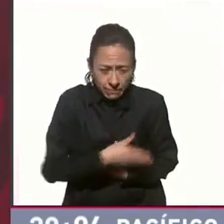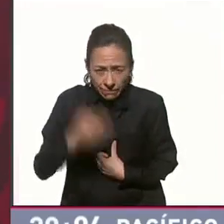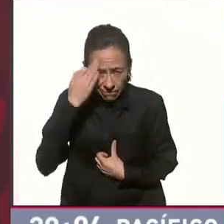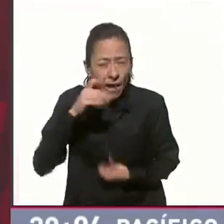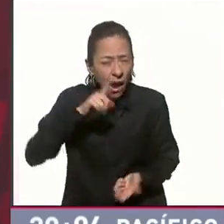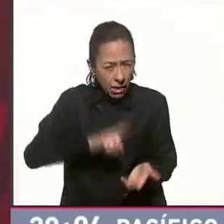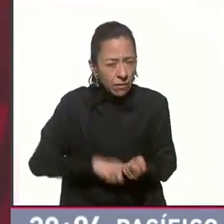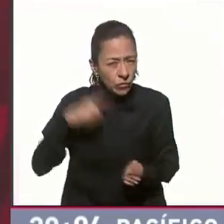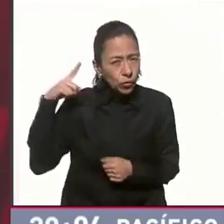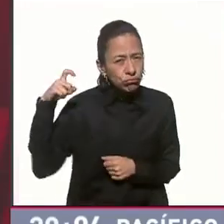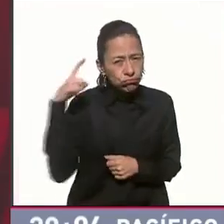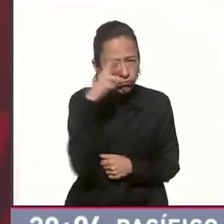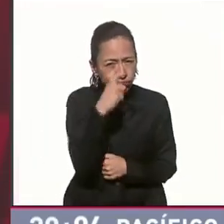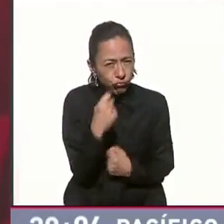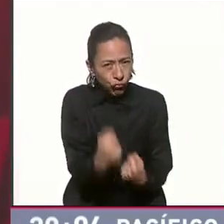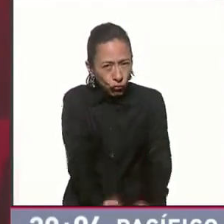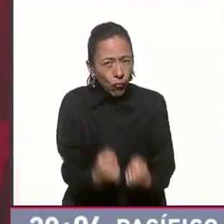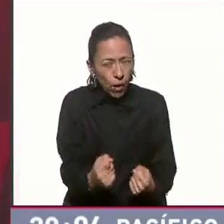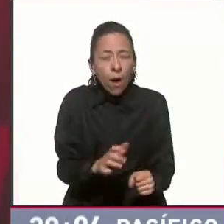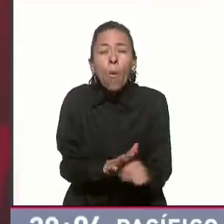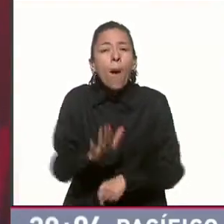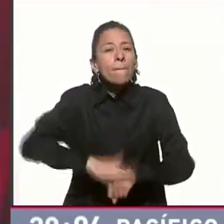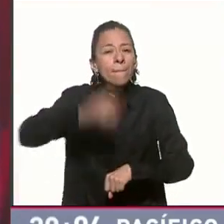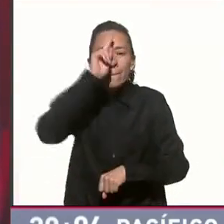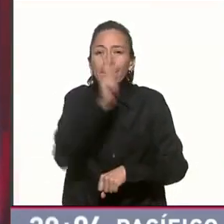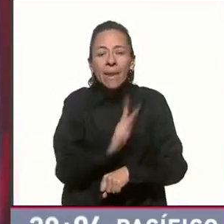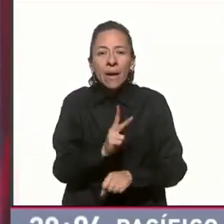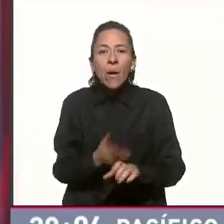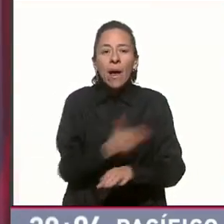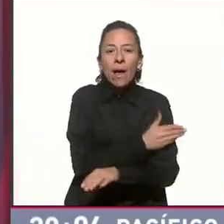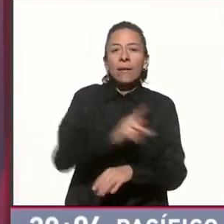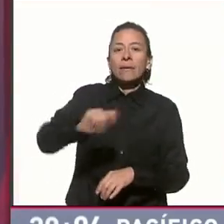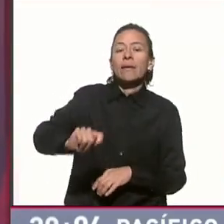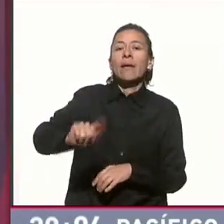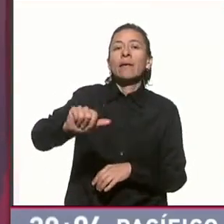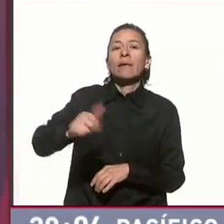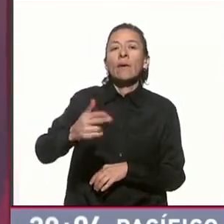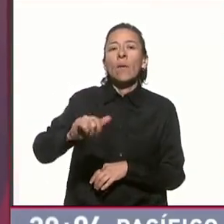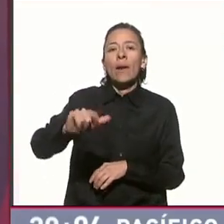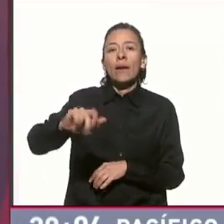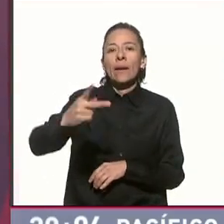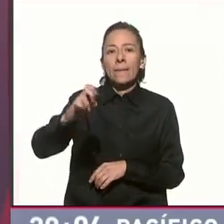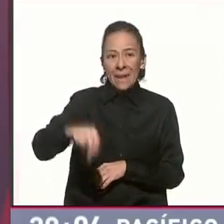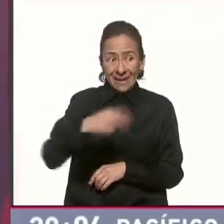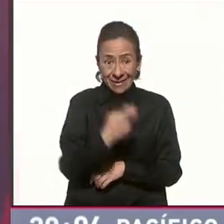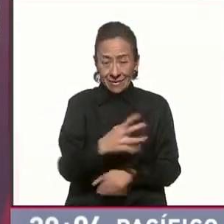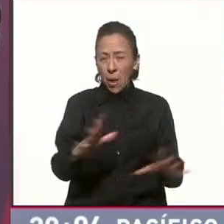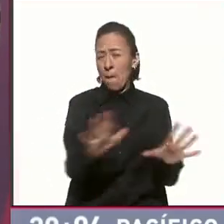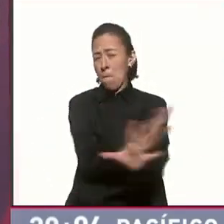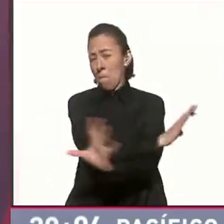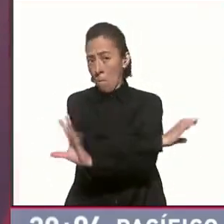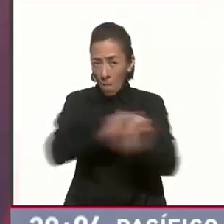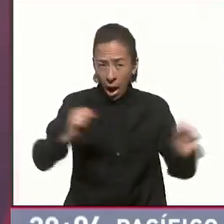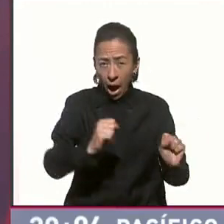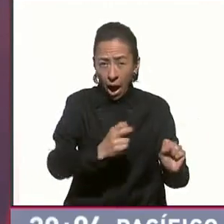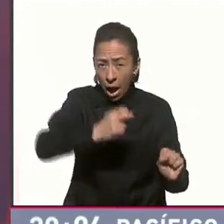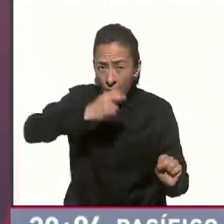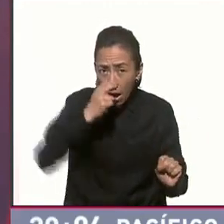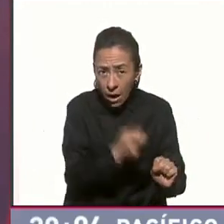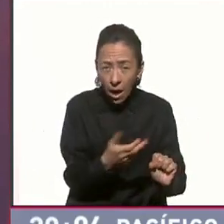fue lo de la explosión de Tlalhualitma. Tlalhualitma. Ese ha sido